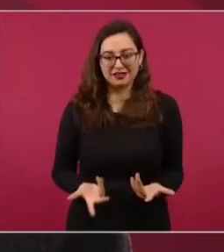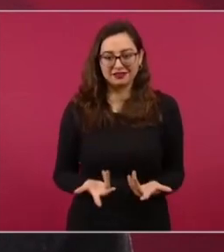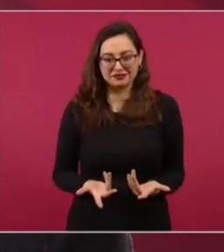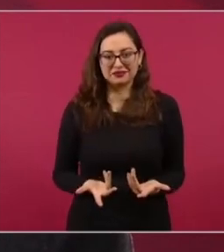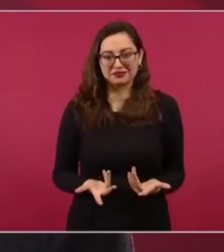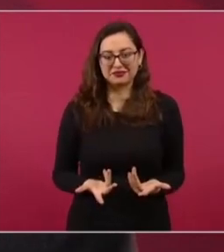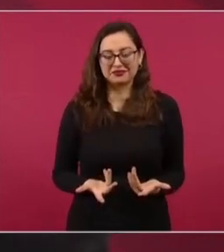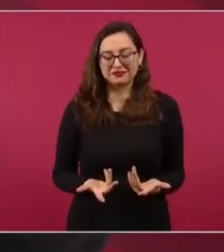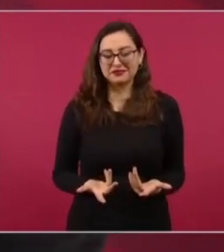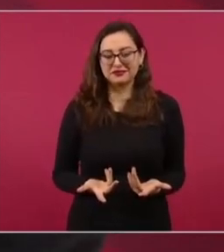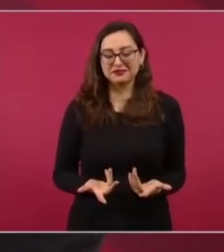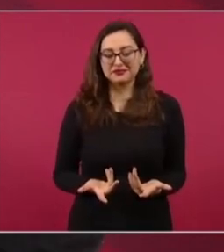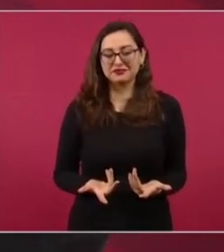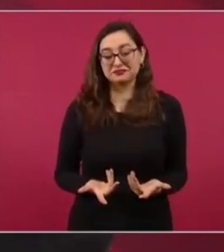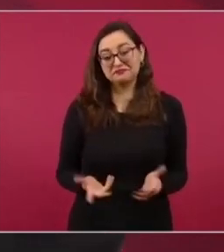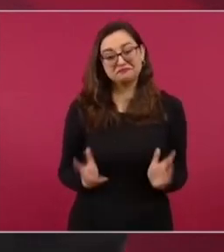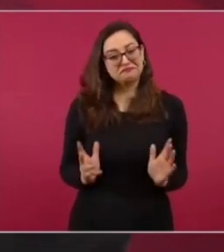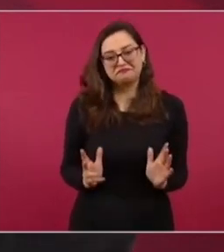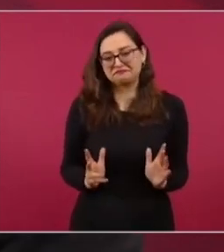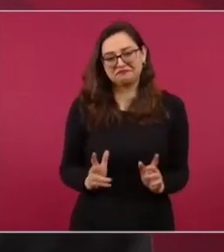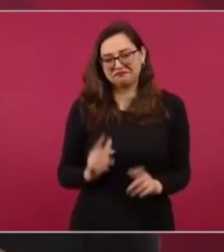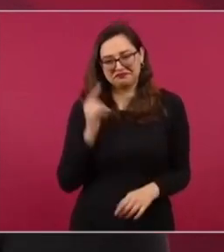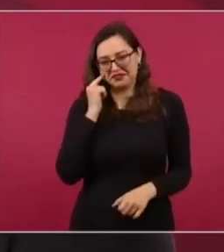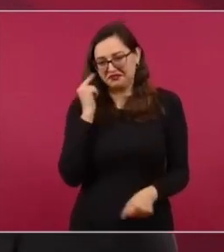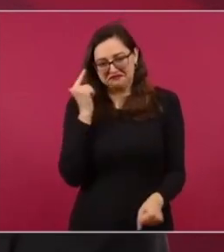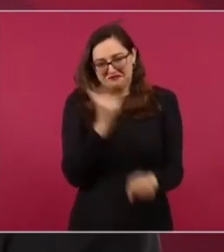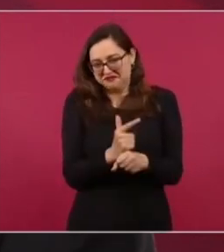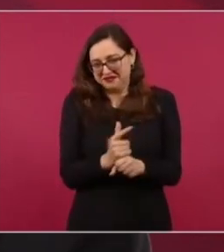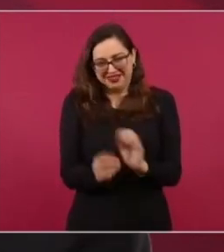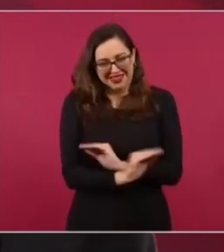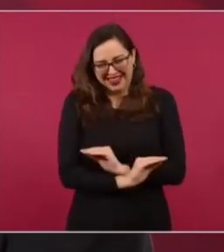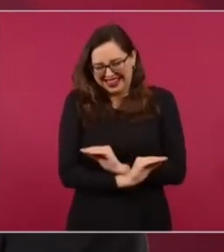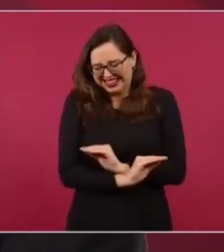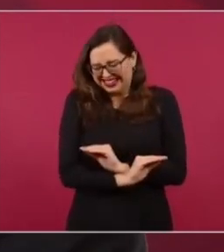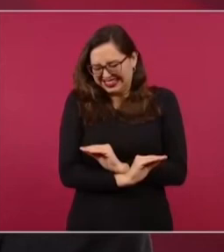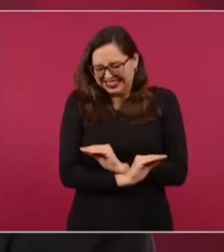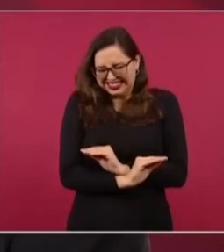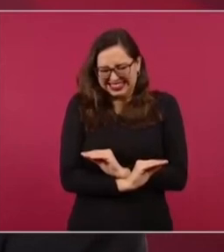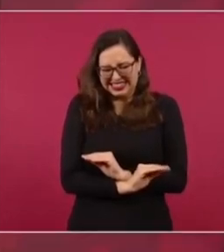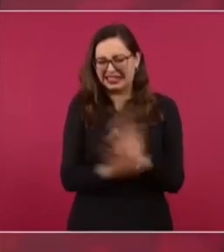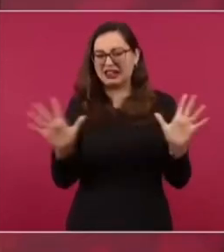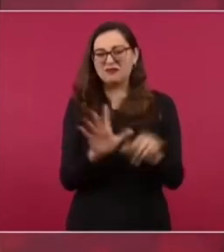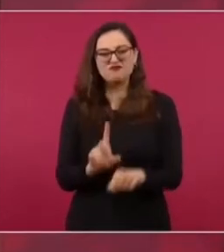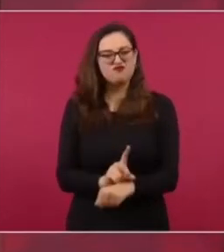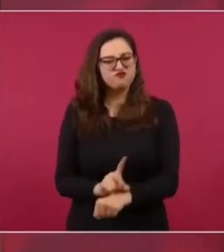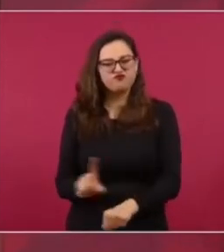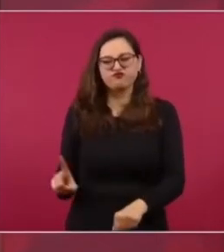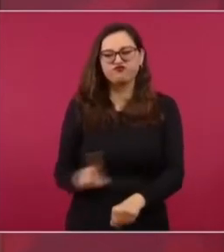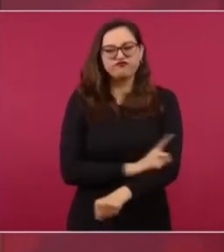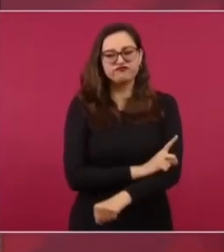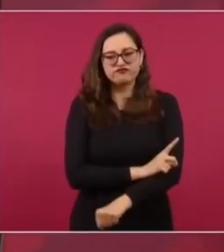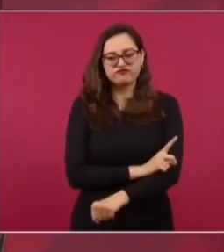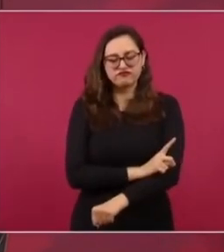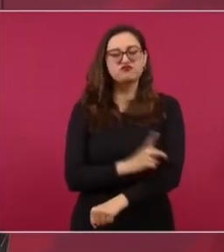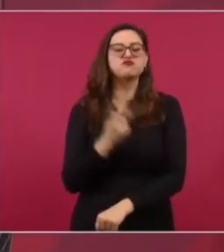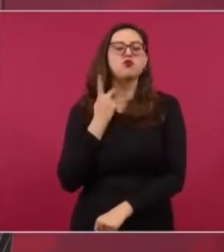entonces sin duda es un asunto político